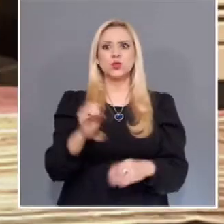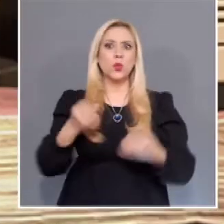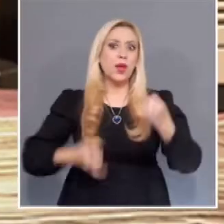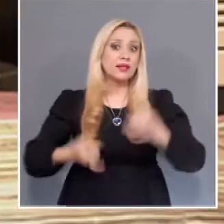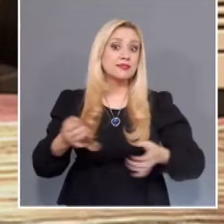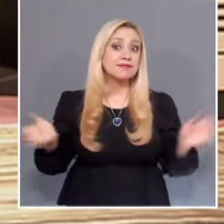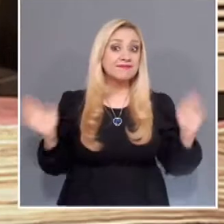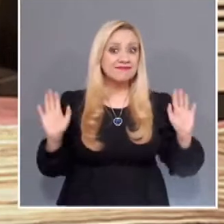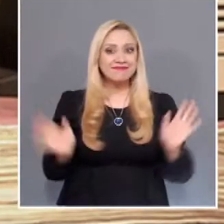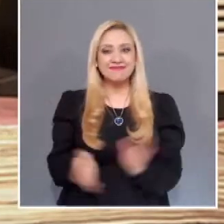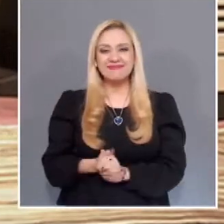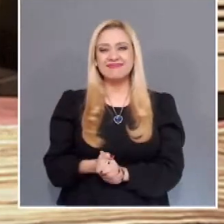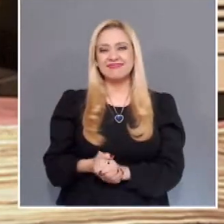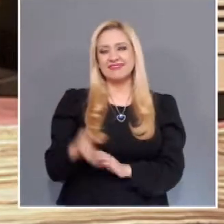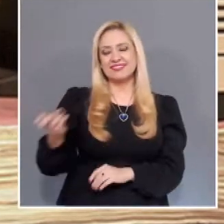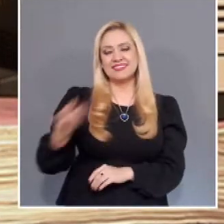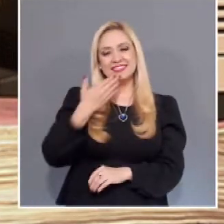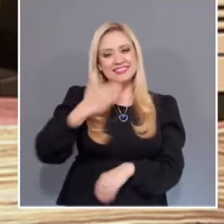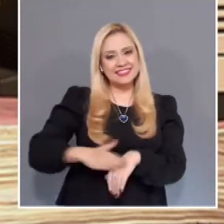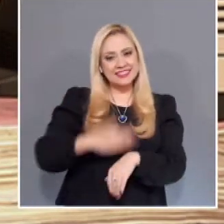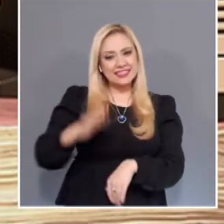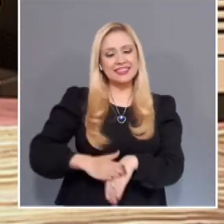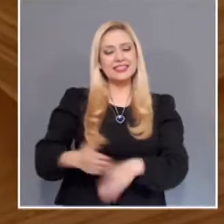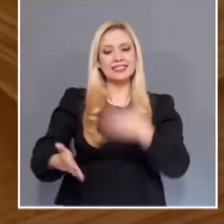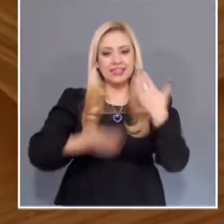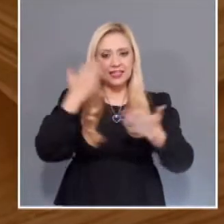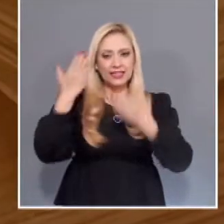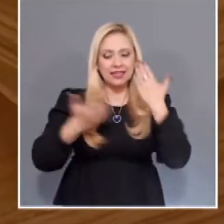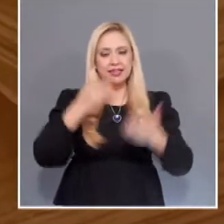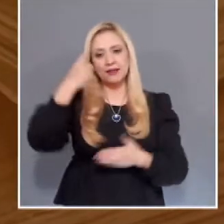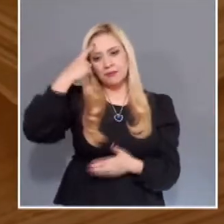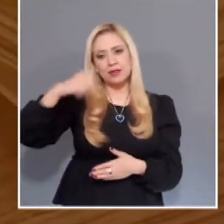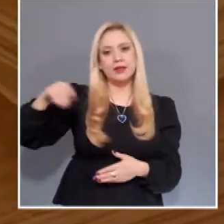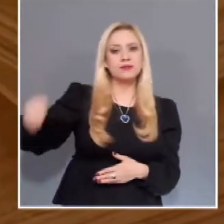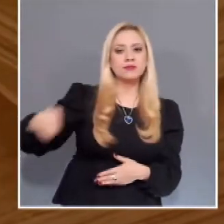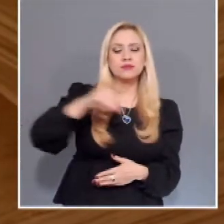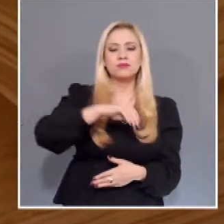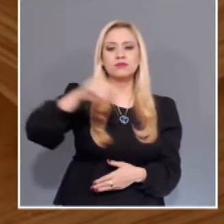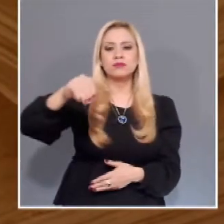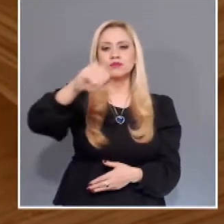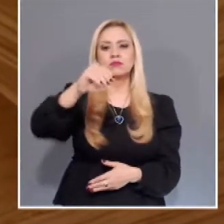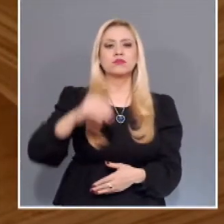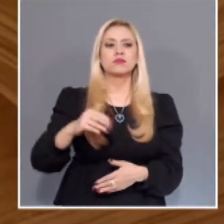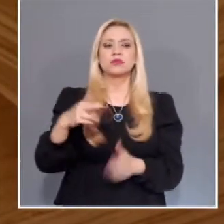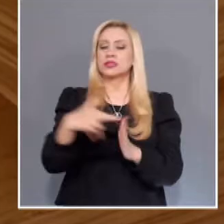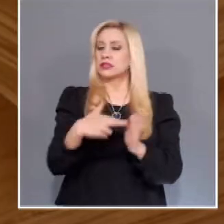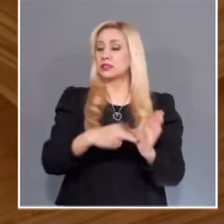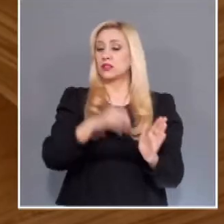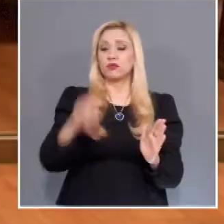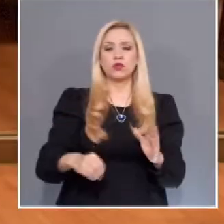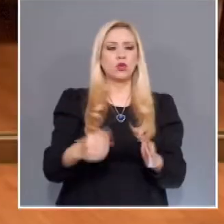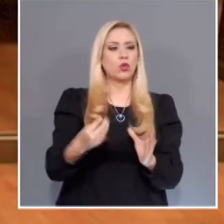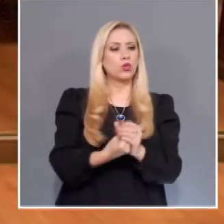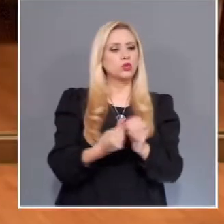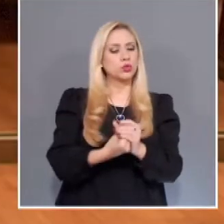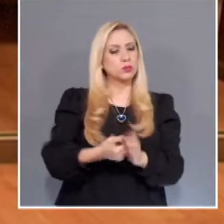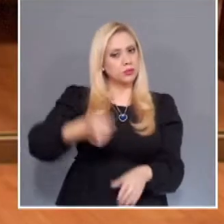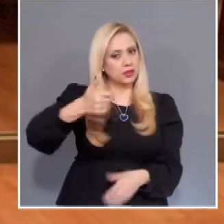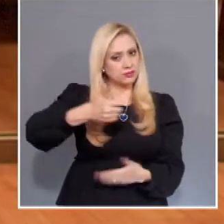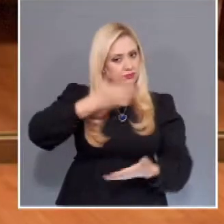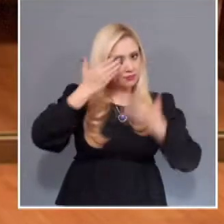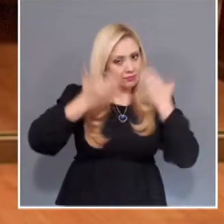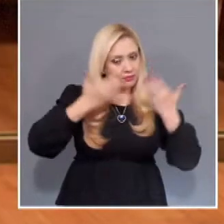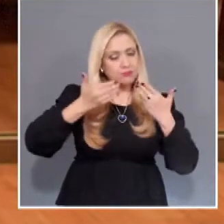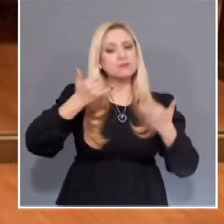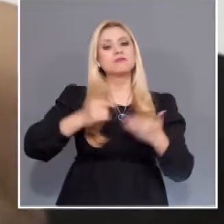titulares de órganos jurisdiccionales, la acreditación de los cursos será requisito indispensable para su ratificación, cambio de adscripción